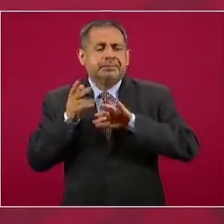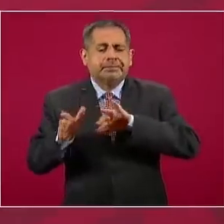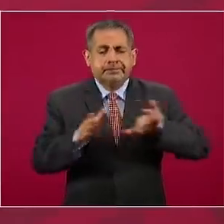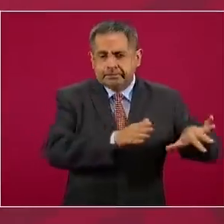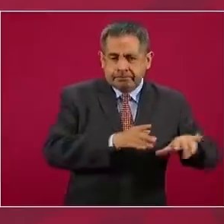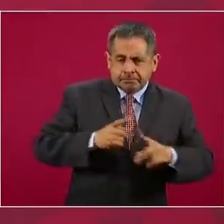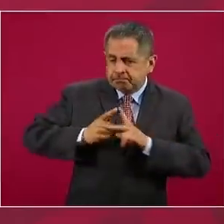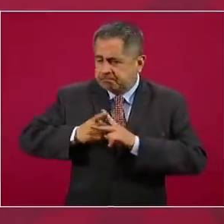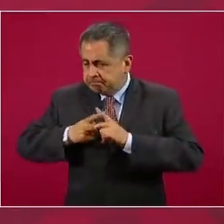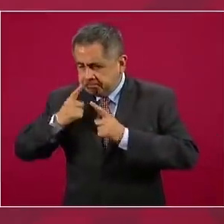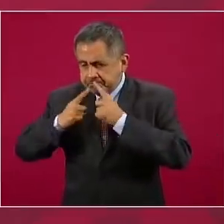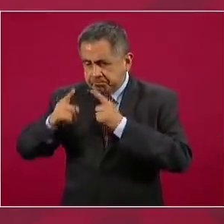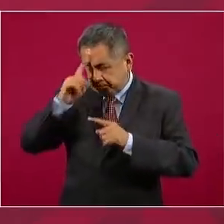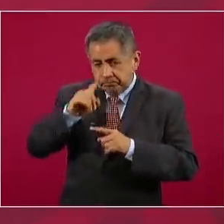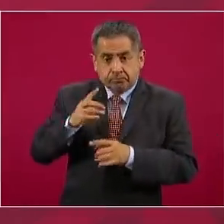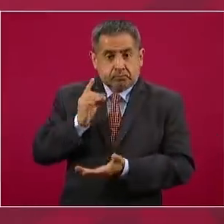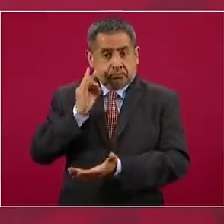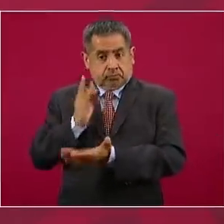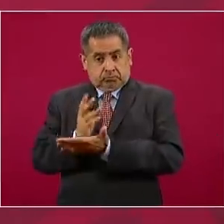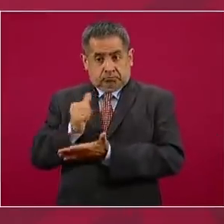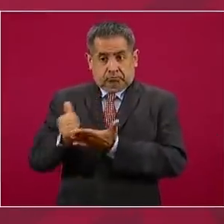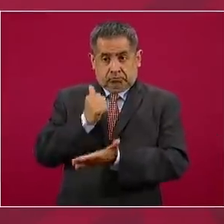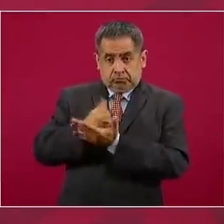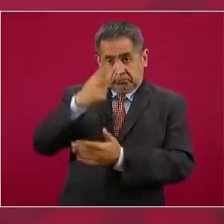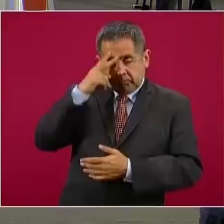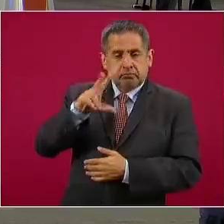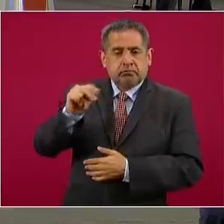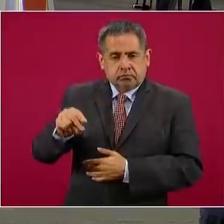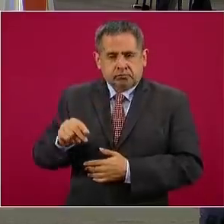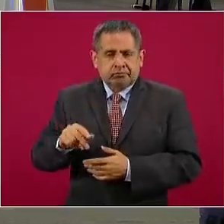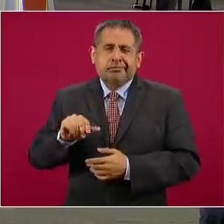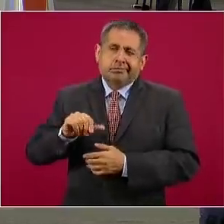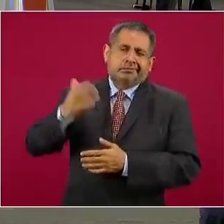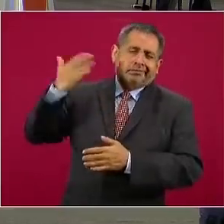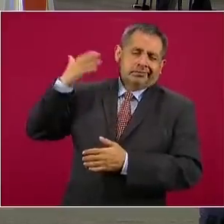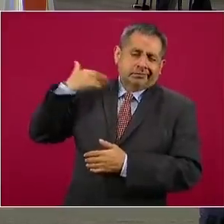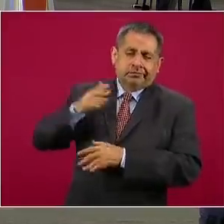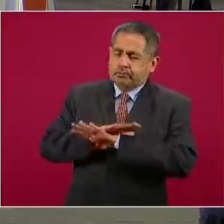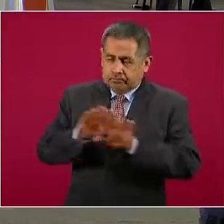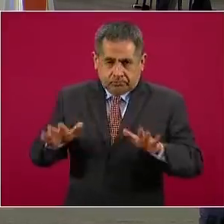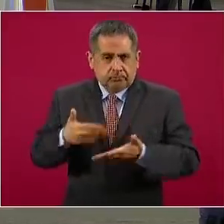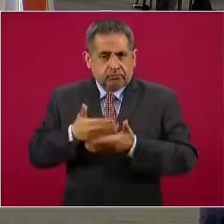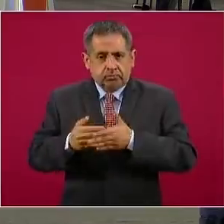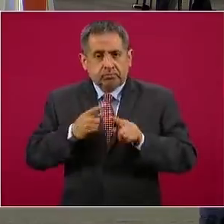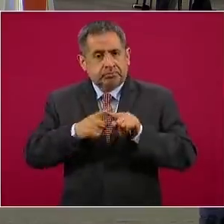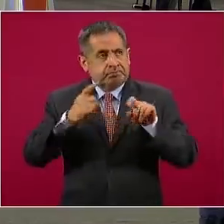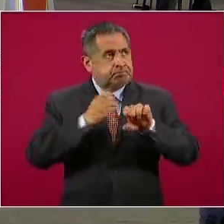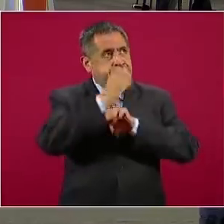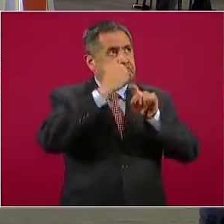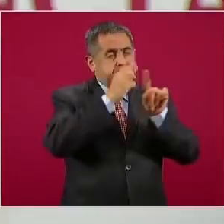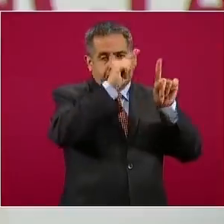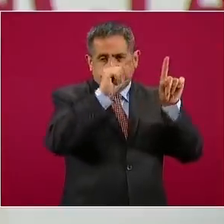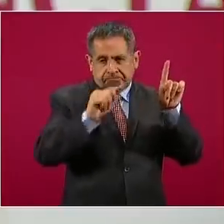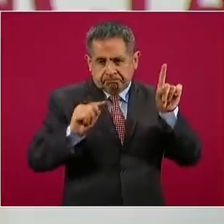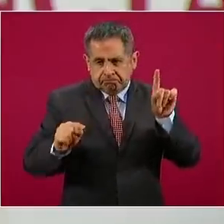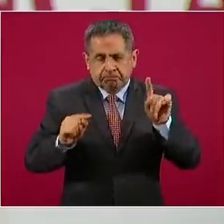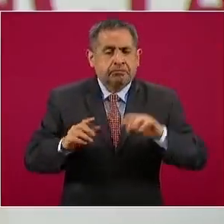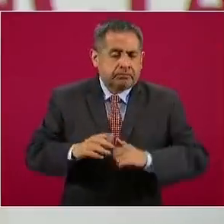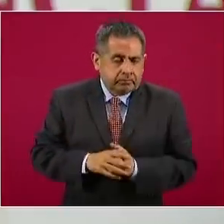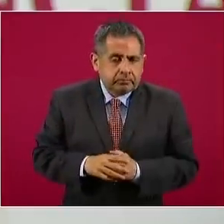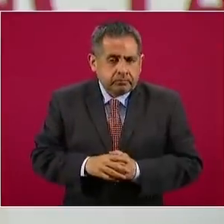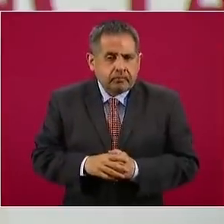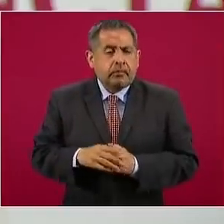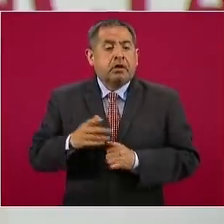y que no se llevara sólo a cabo en la Ciudad de México, como ha ocurrido en otras ocasiones. Y así se hizo. Los